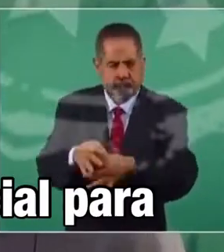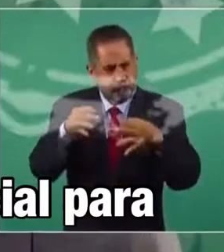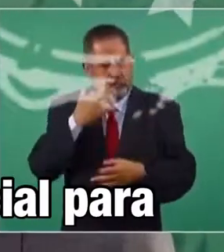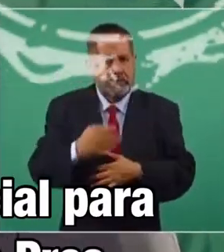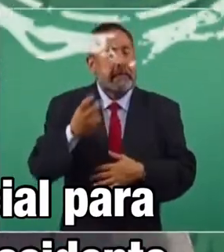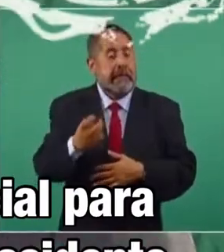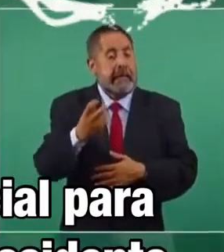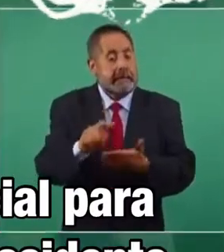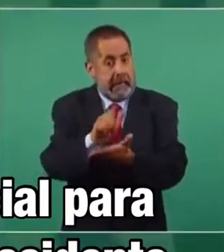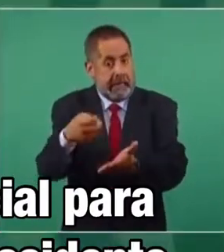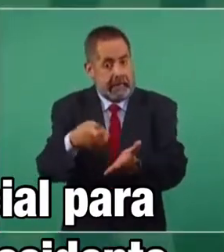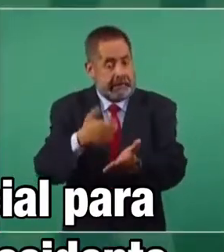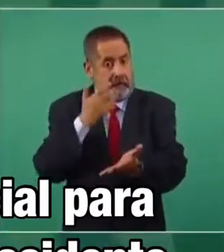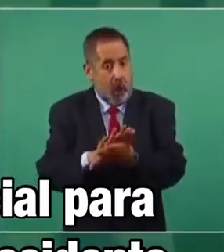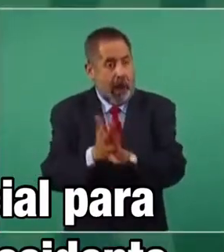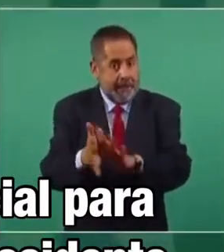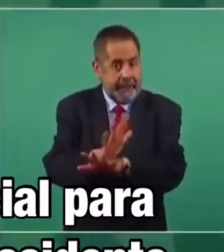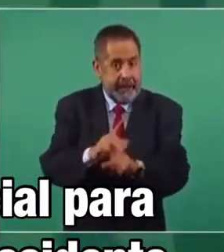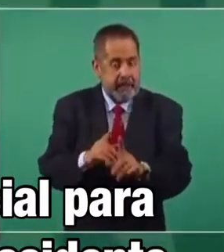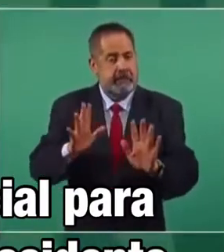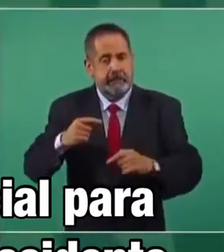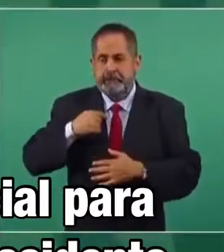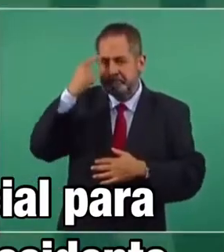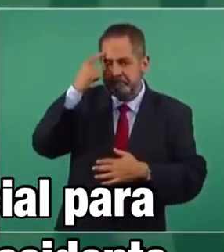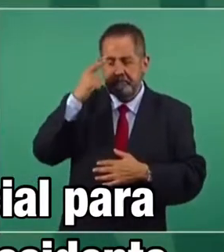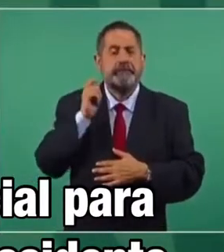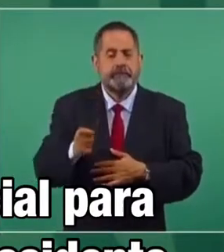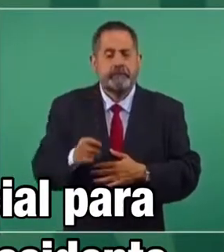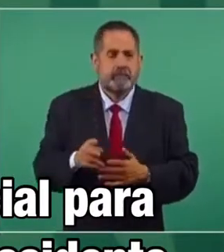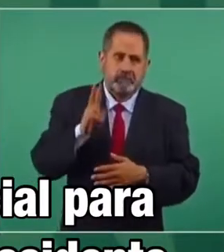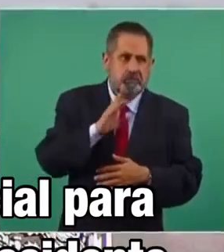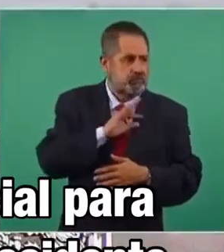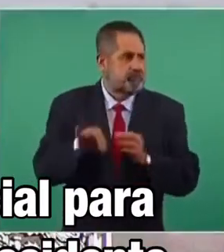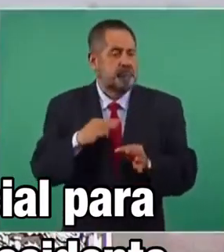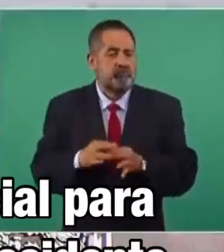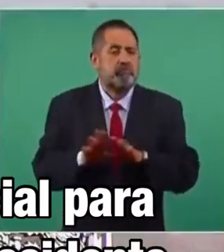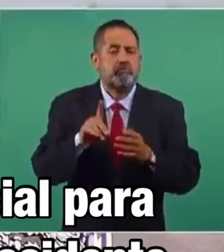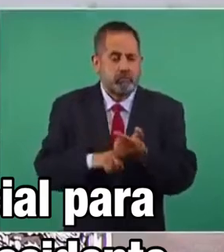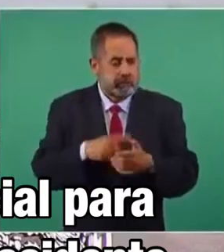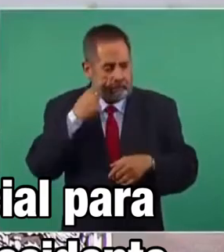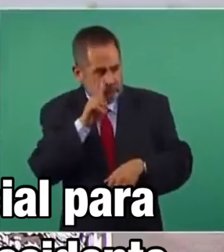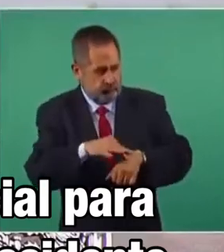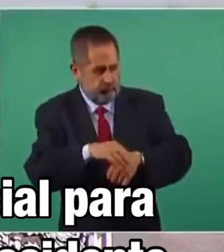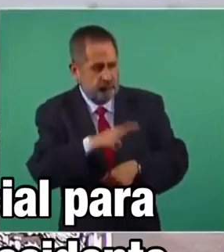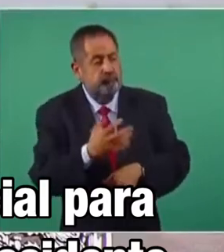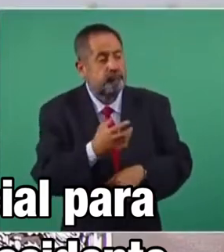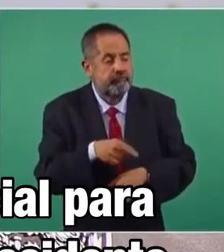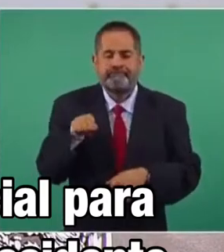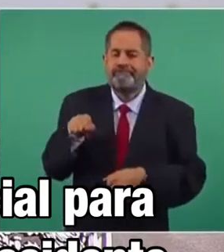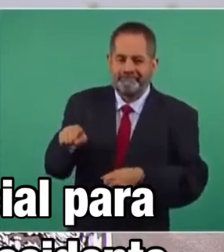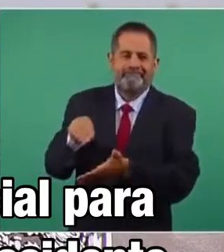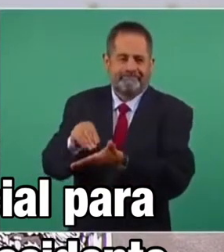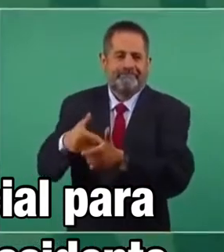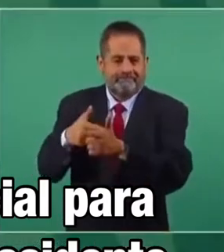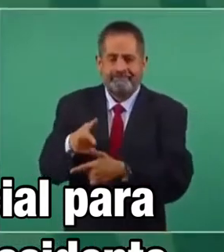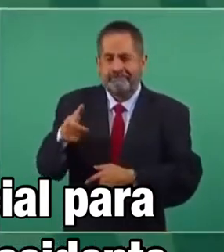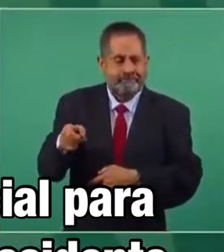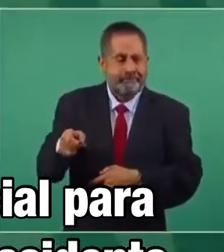Esa reforma, pienso yo, que sólo se aplicaría, se llevaría a la práctica, si continúa